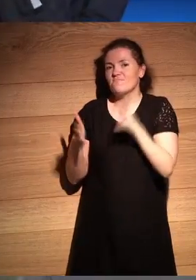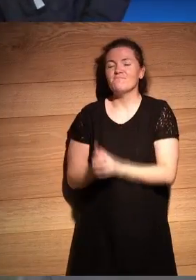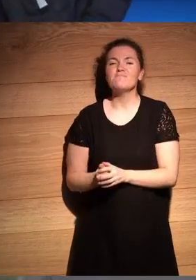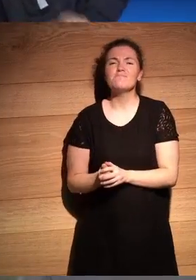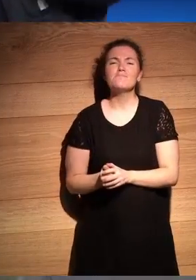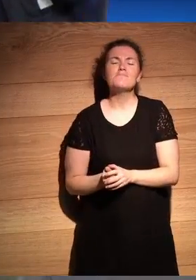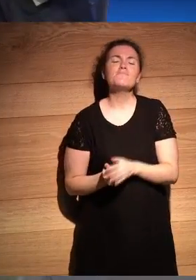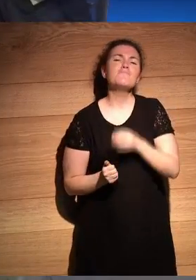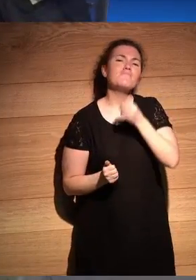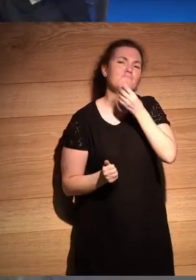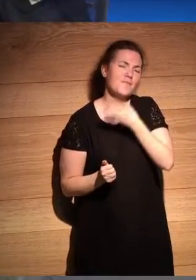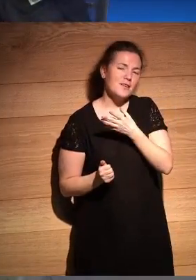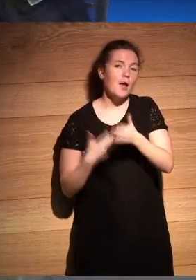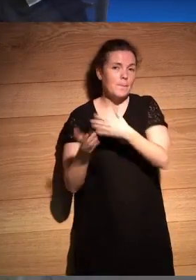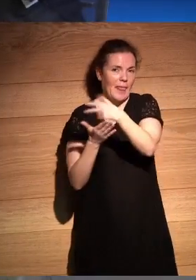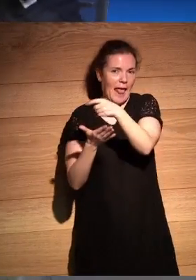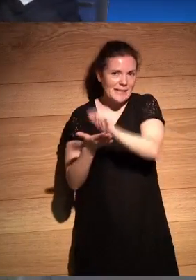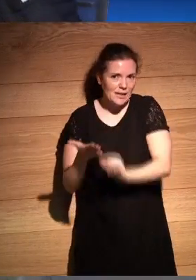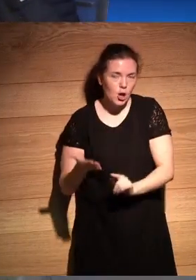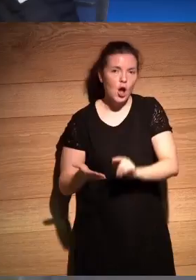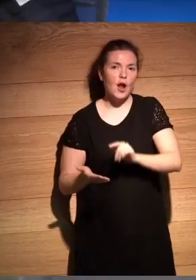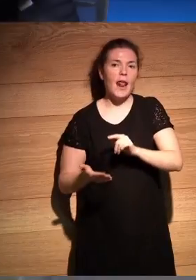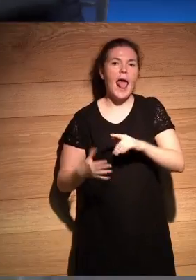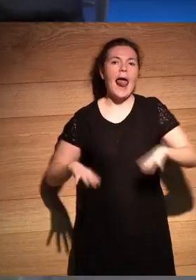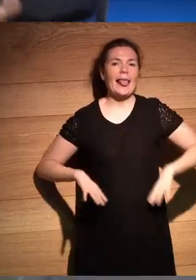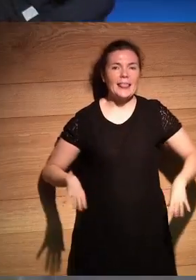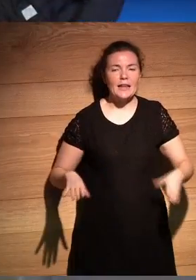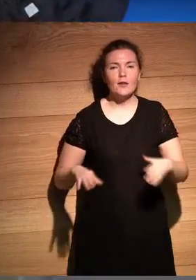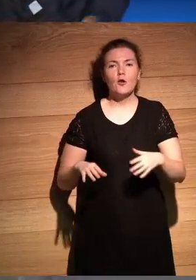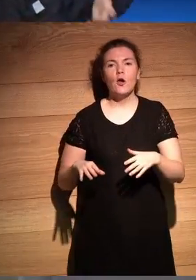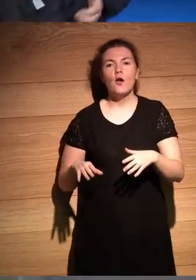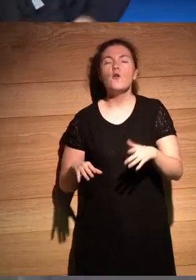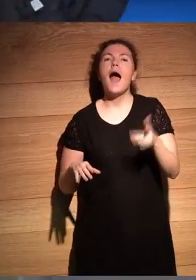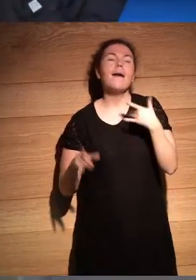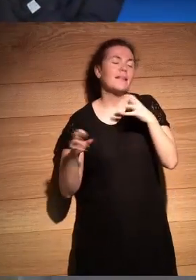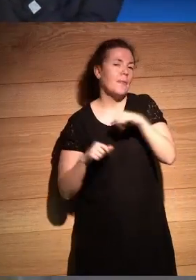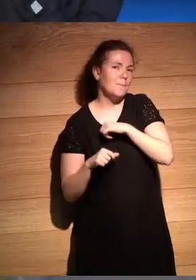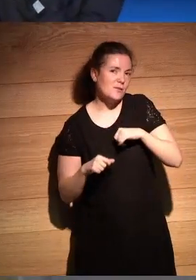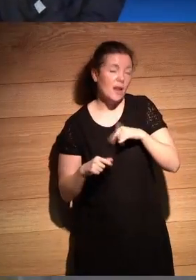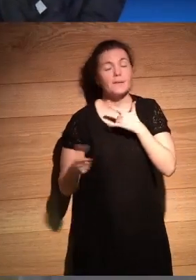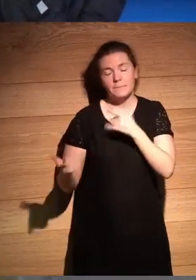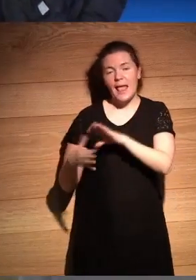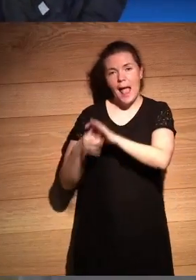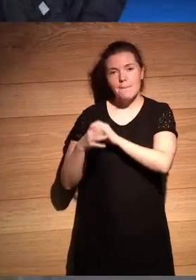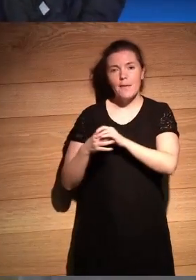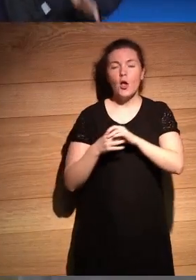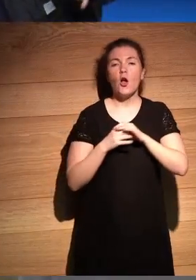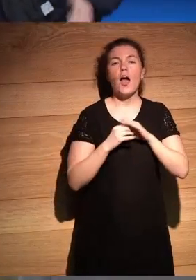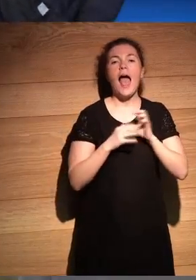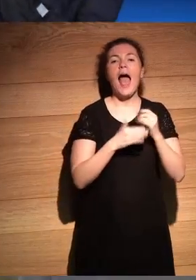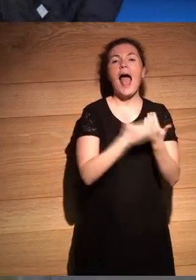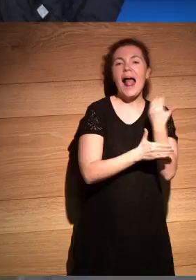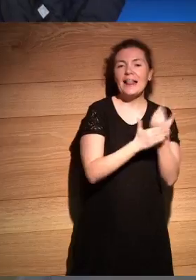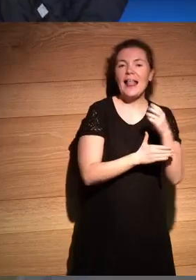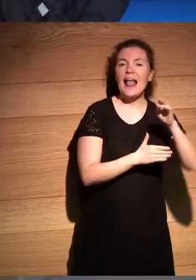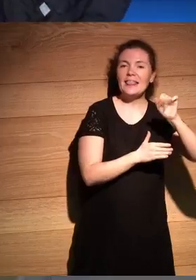bueno escritor argentino no, no, no en términos más personales en términos más personales es amigo de Altai Magazine es